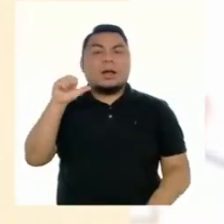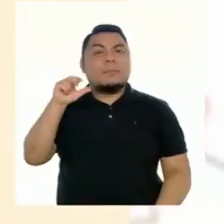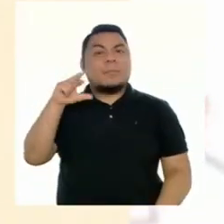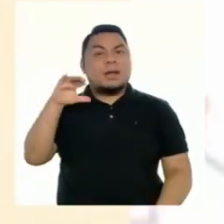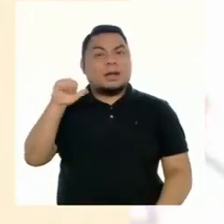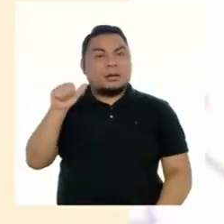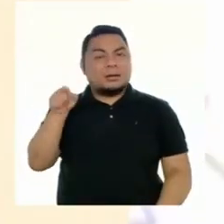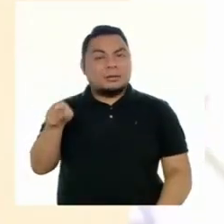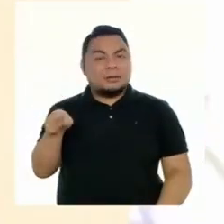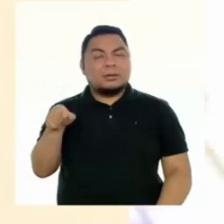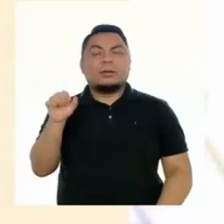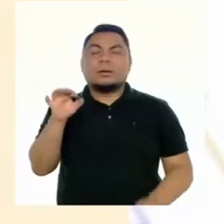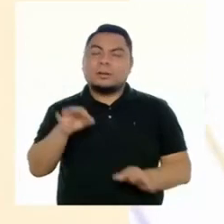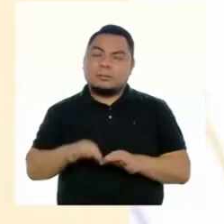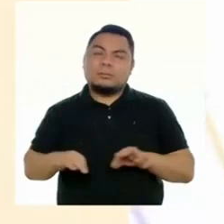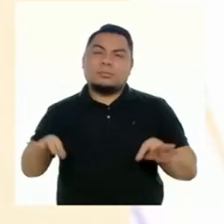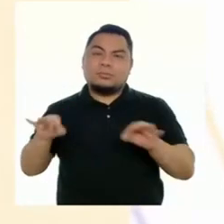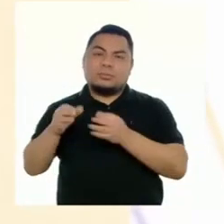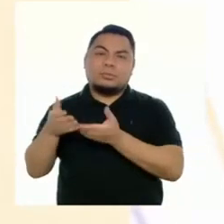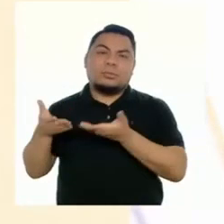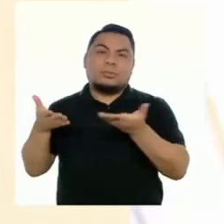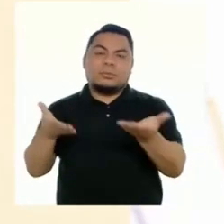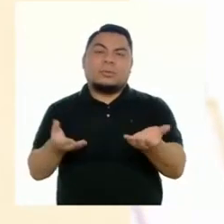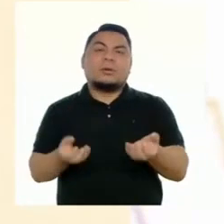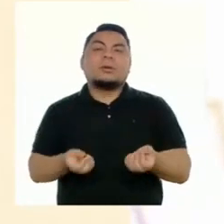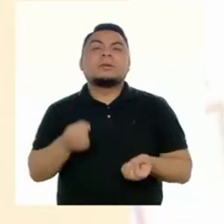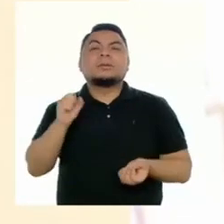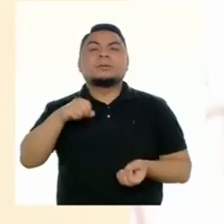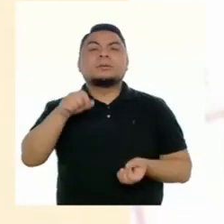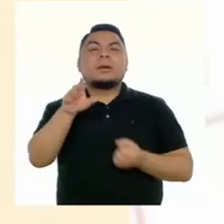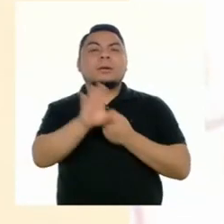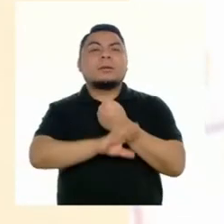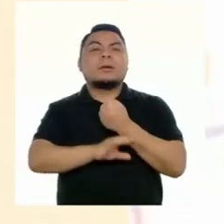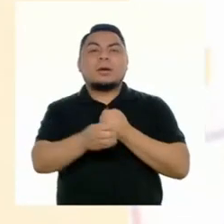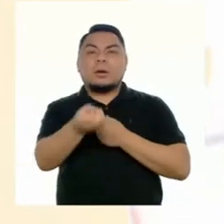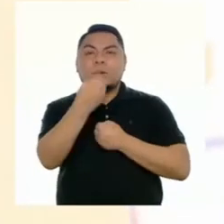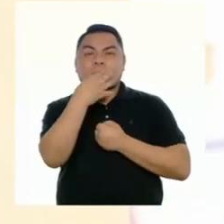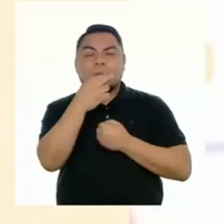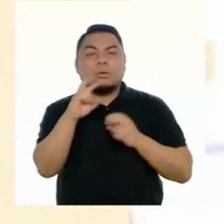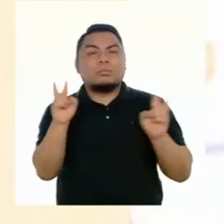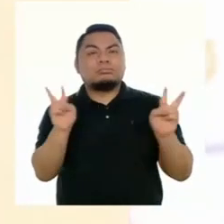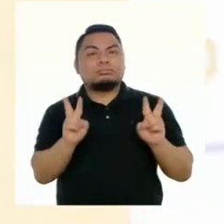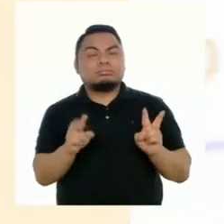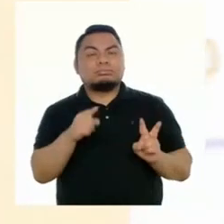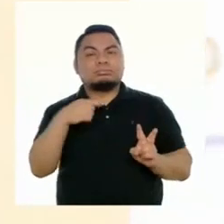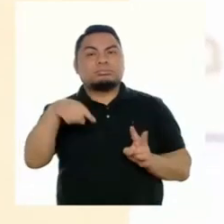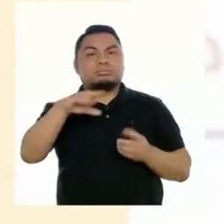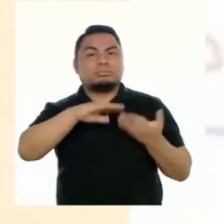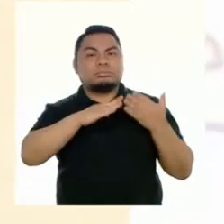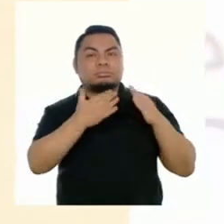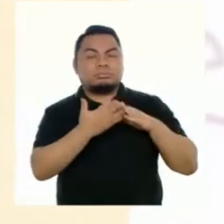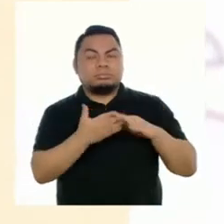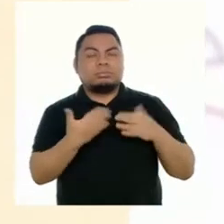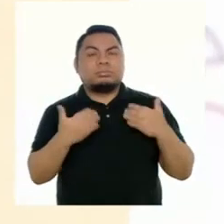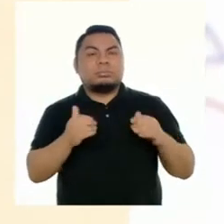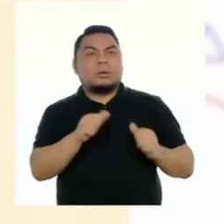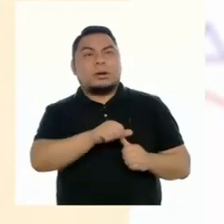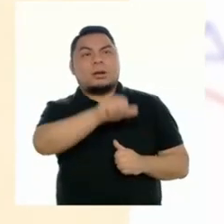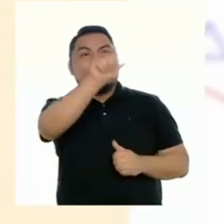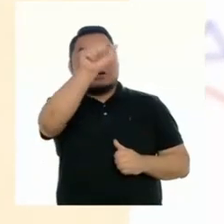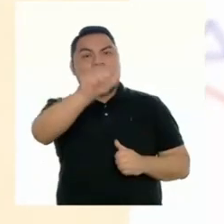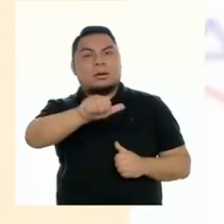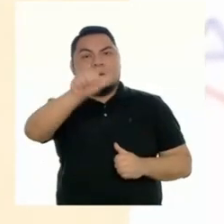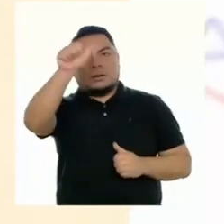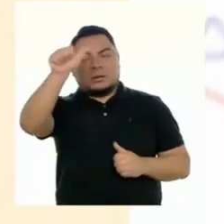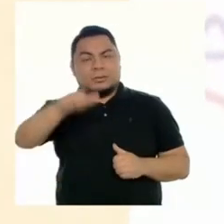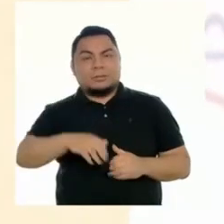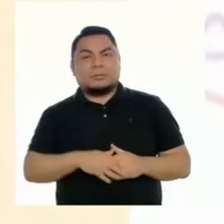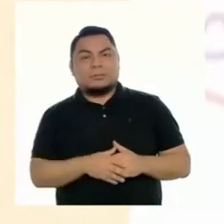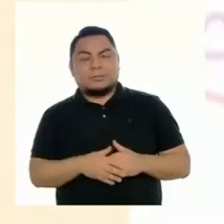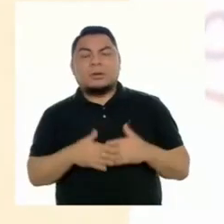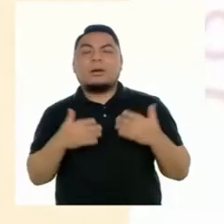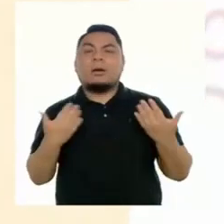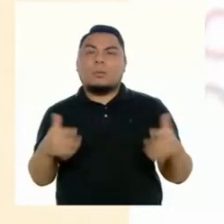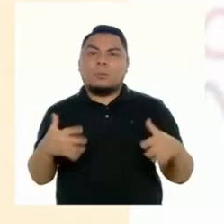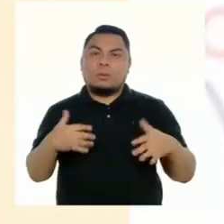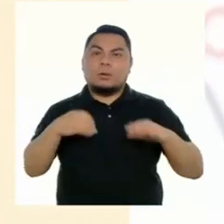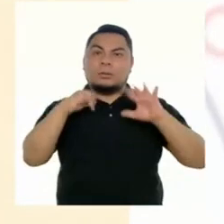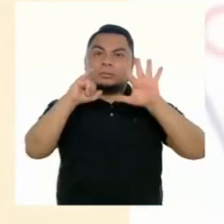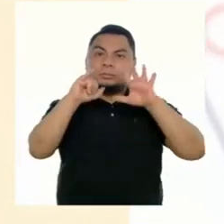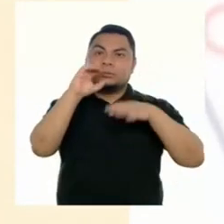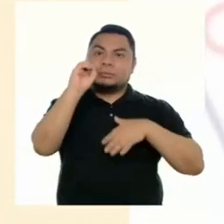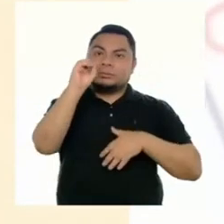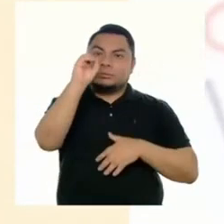constituyen una fuente muy importante de abastecimiento de proteínas para las comunidades altoandinas. ¡Vaya, profesora!